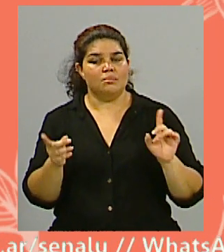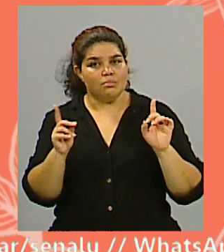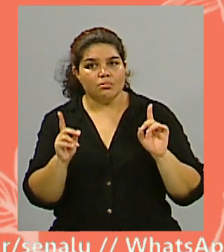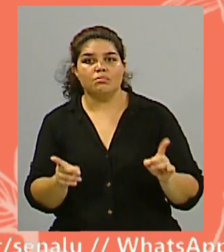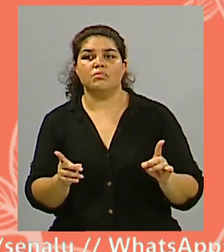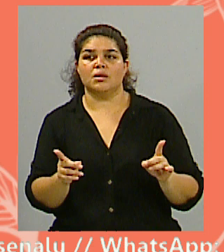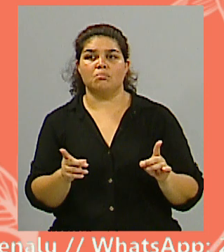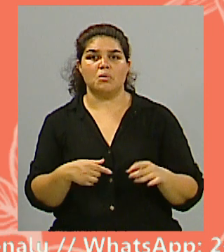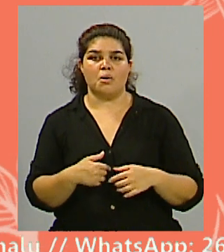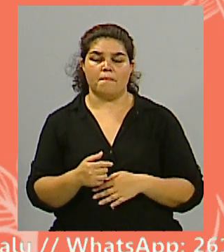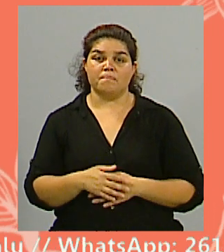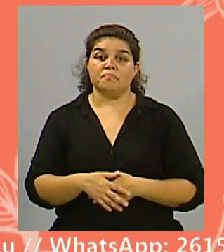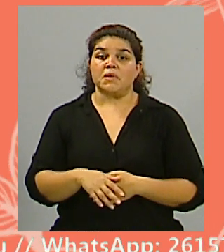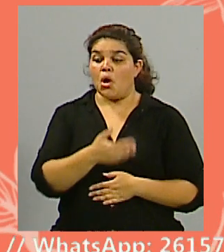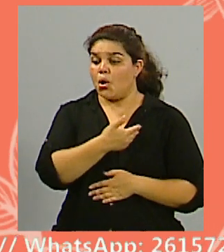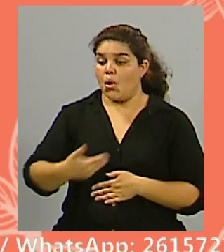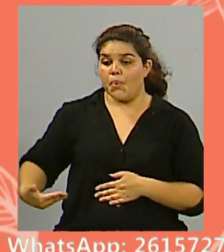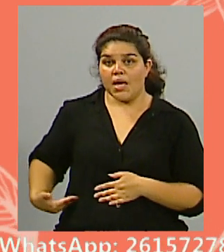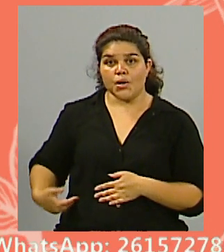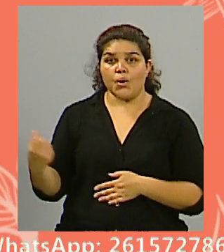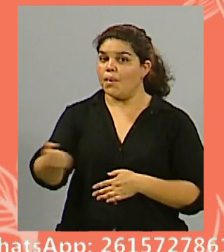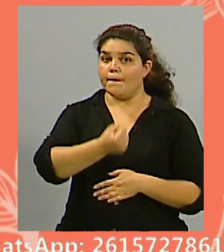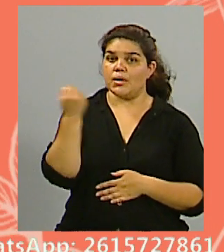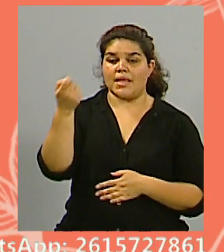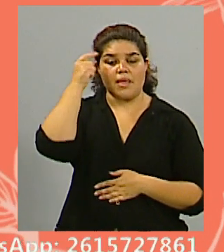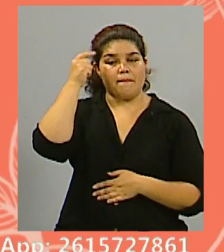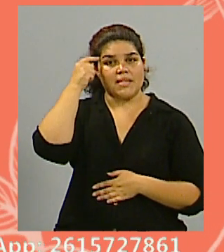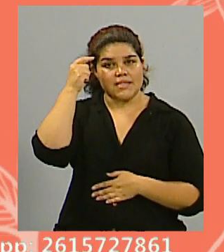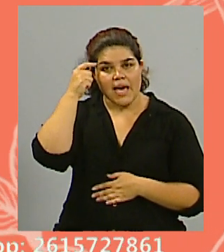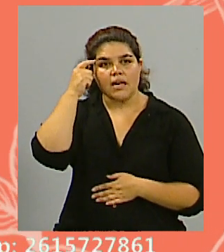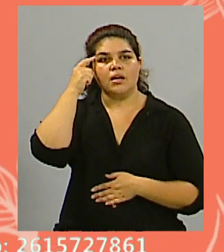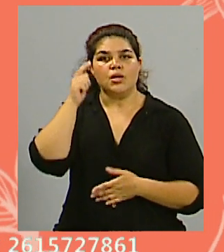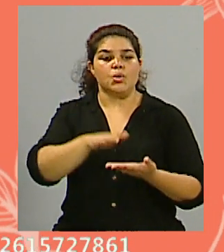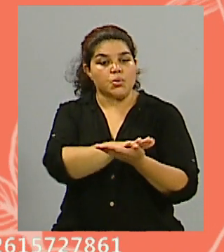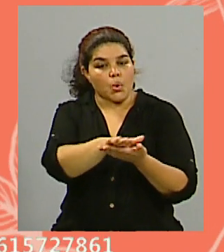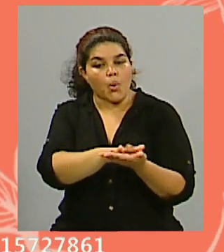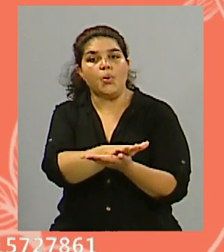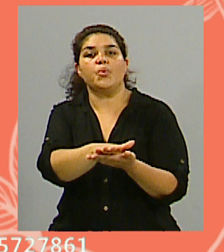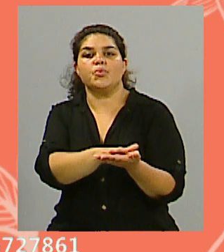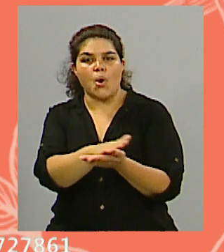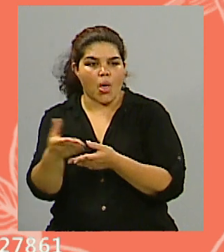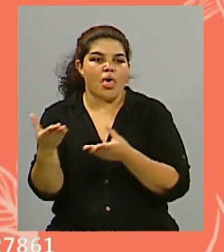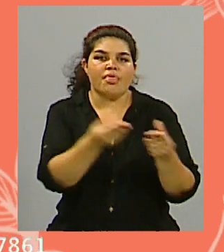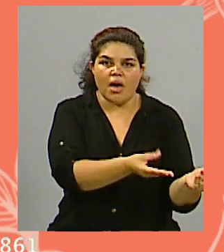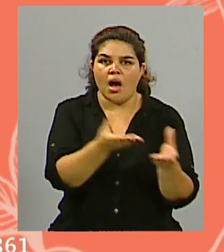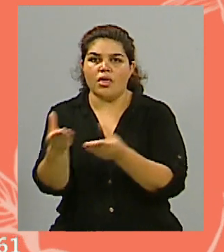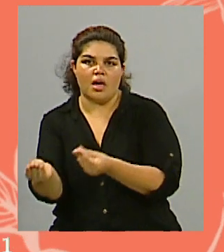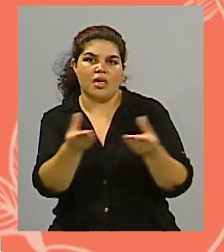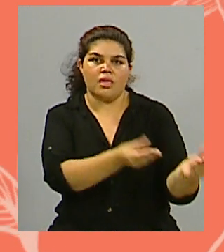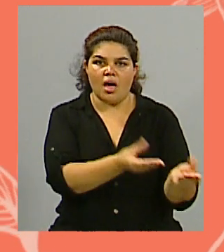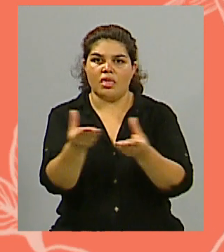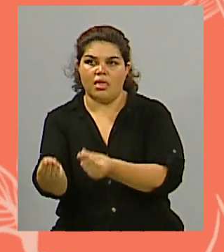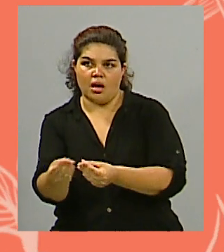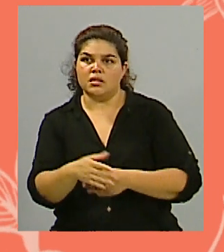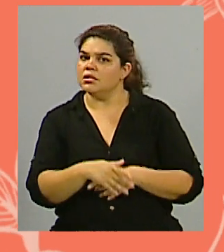algún sistema para afrontar esta situación, que es un dato, como decíamos antes, uno no se puede